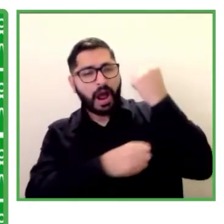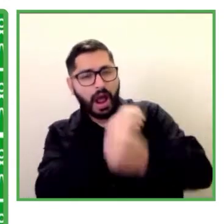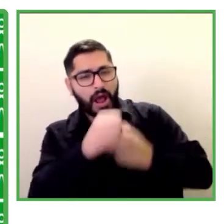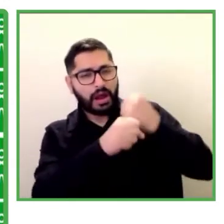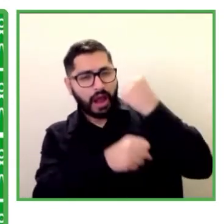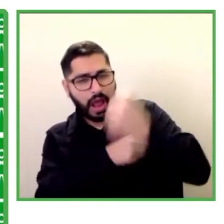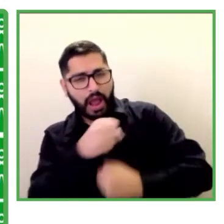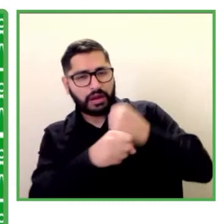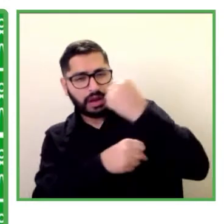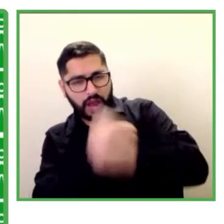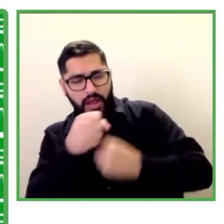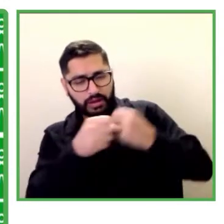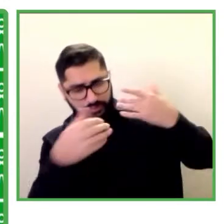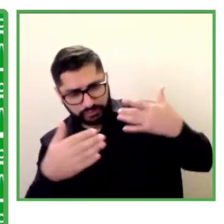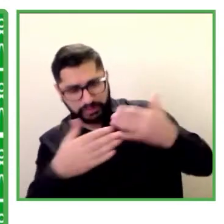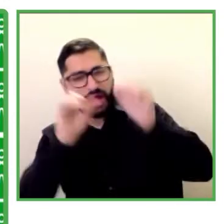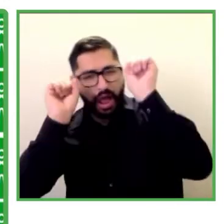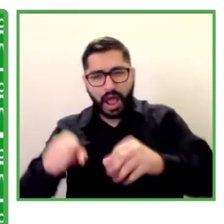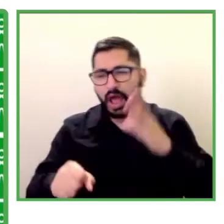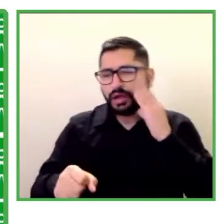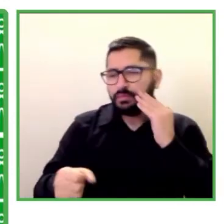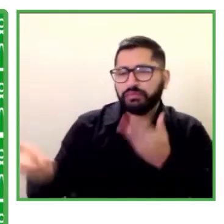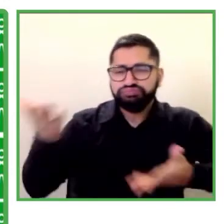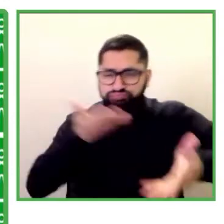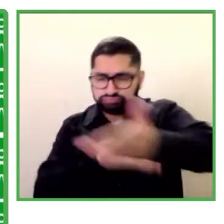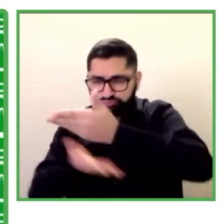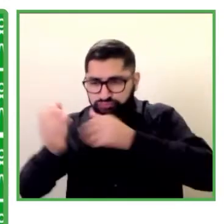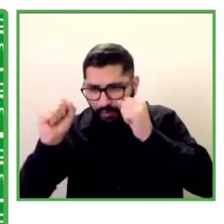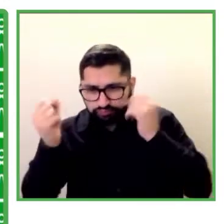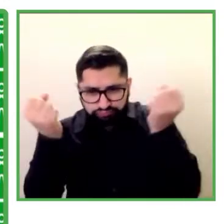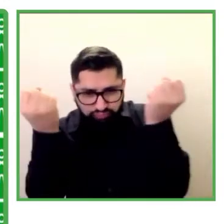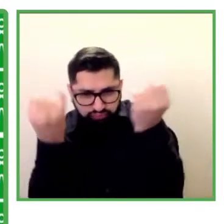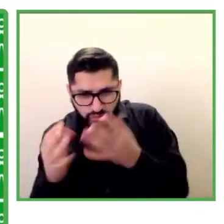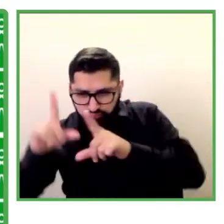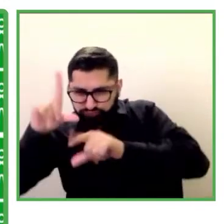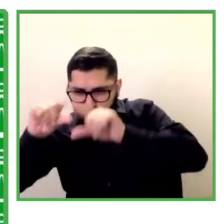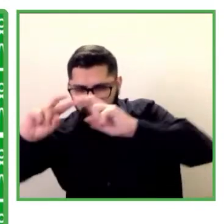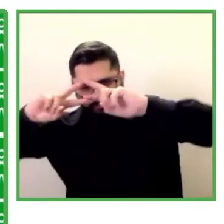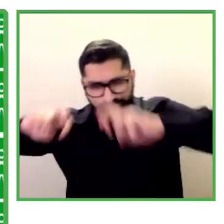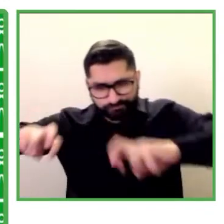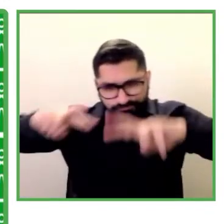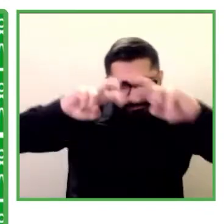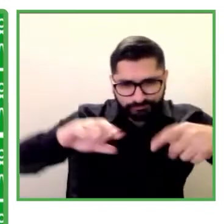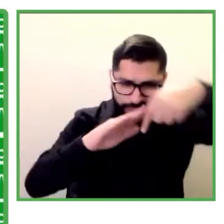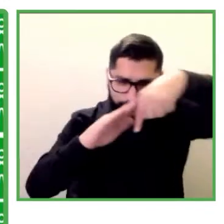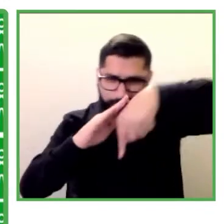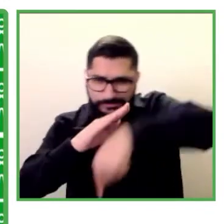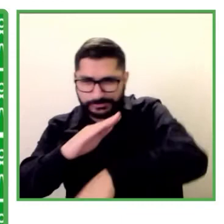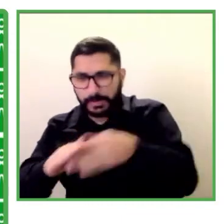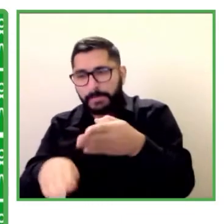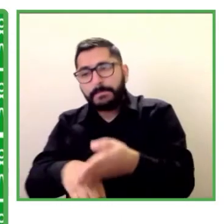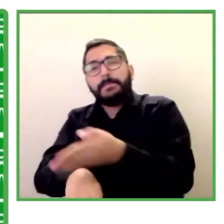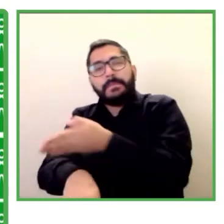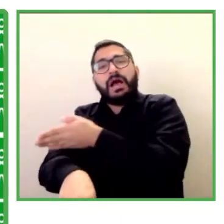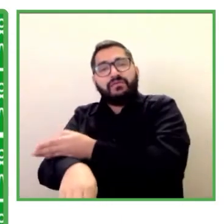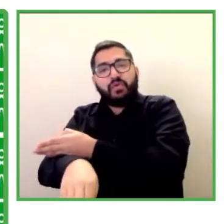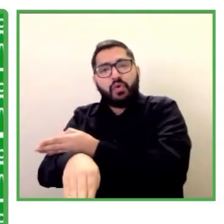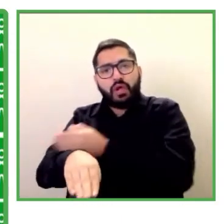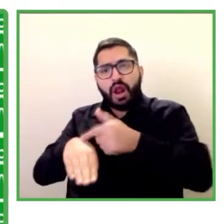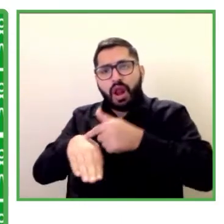cuánto avanzamos, cuánto retrocedimos o cuánto nos estancamos en cuanto tiene que ver a la inclusión de las personas en estos ámbitos.